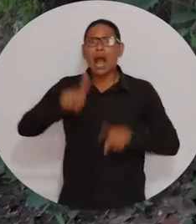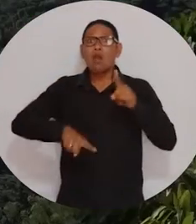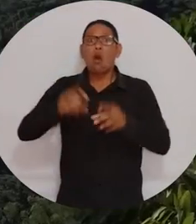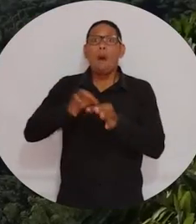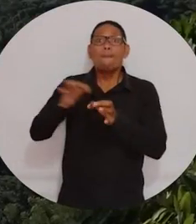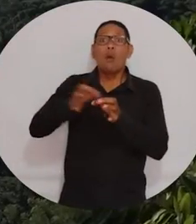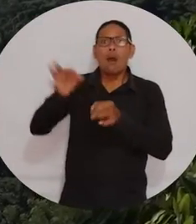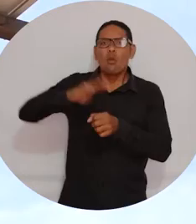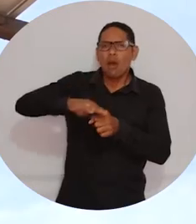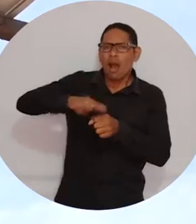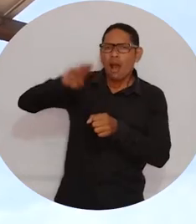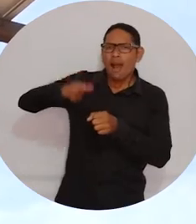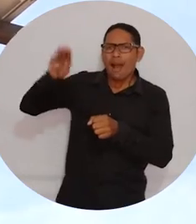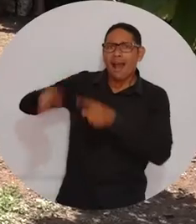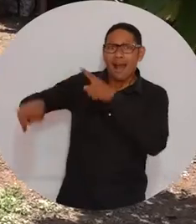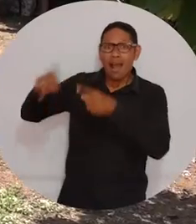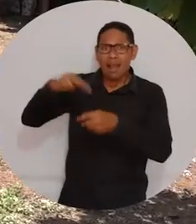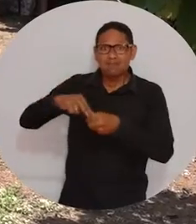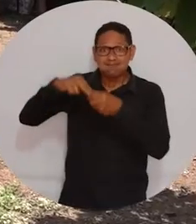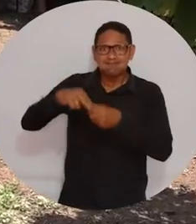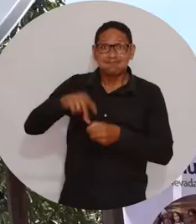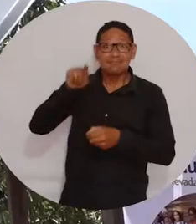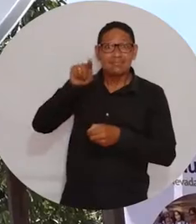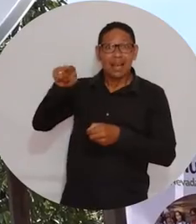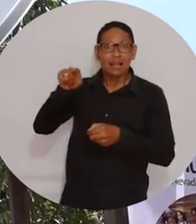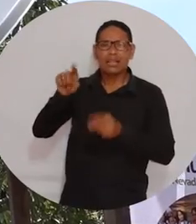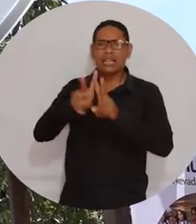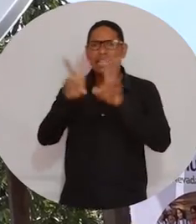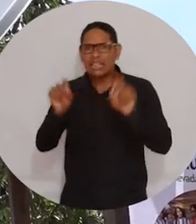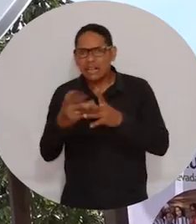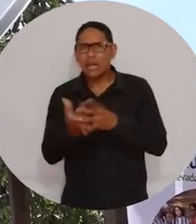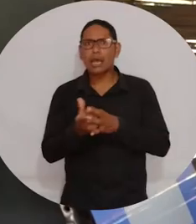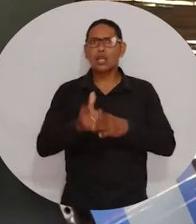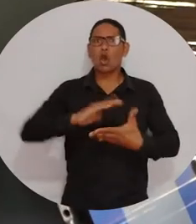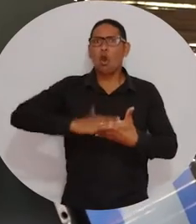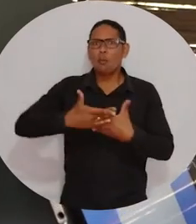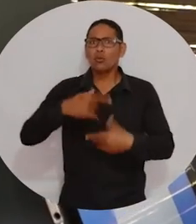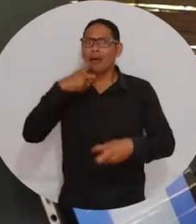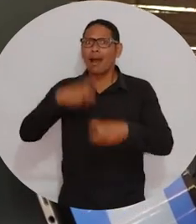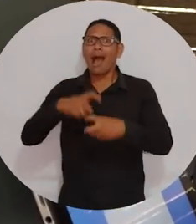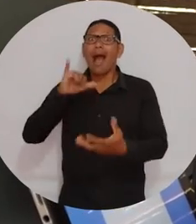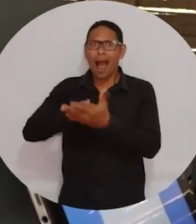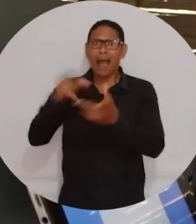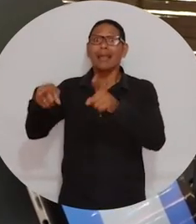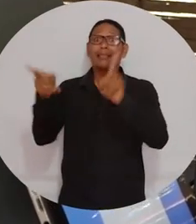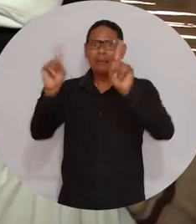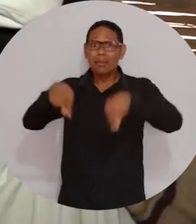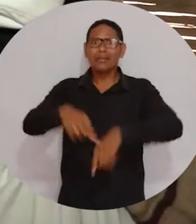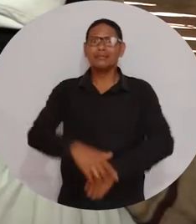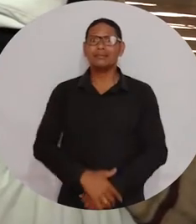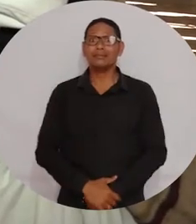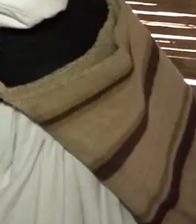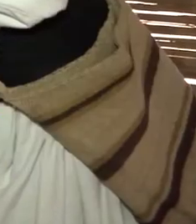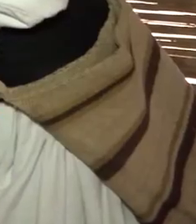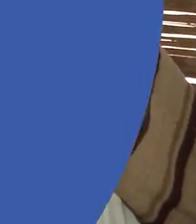hasta en comunidades indígenas de la Sierra Nevada de Santa Marta, donde el acceso a internet y computadores es escaso.